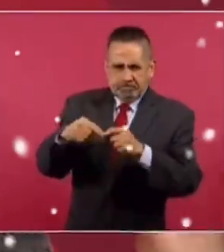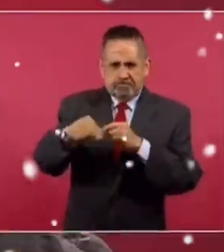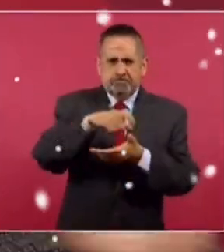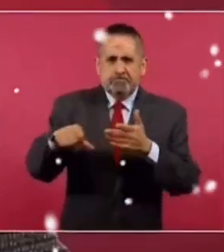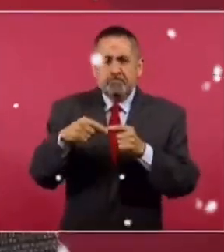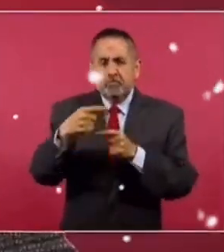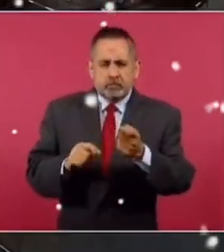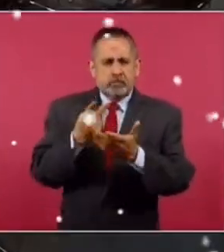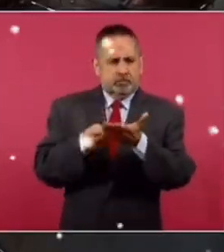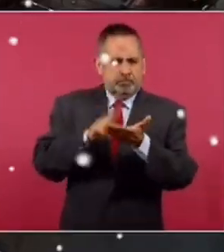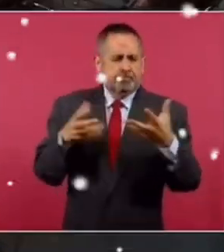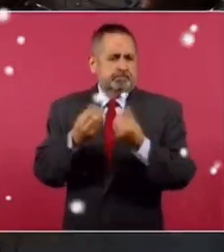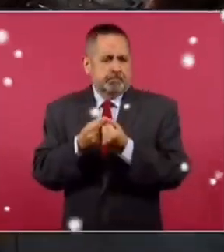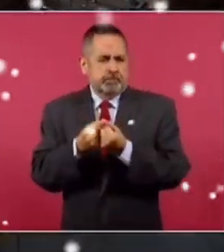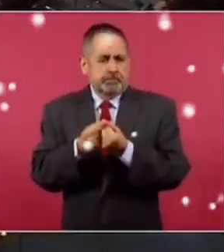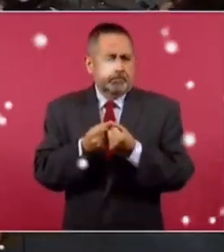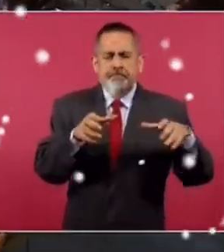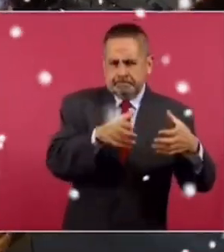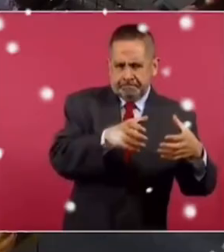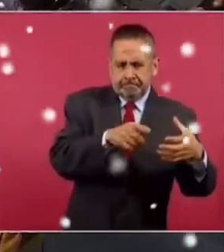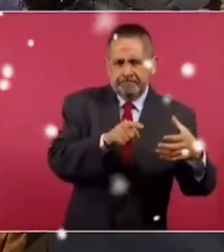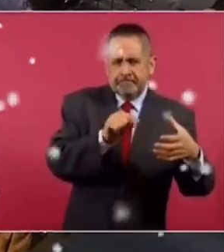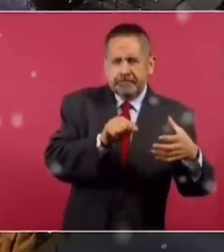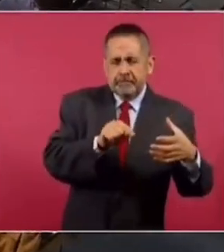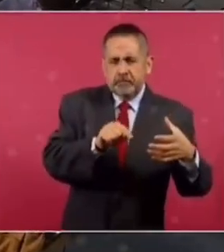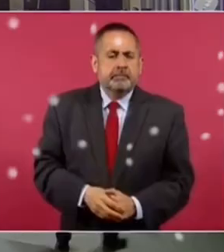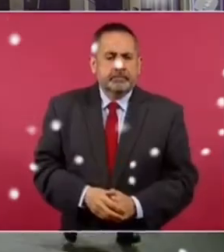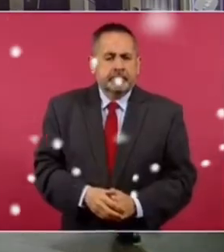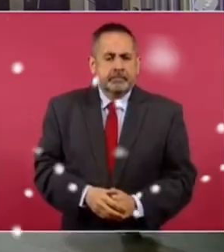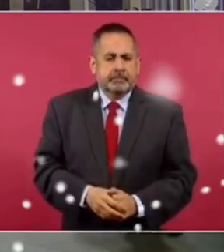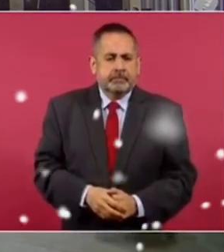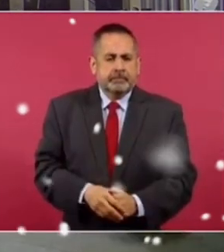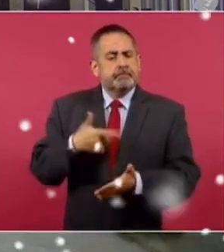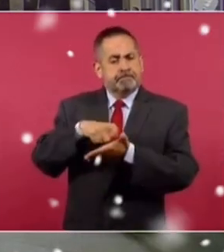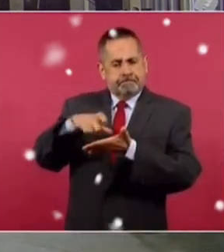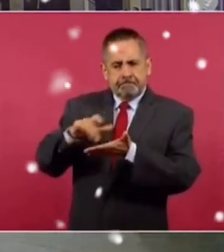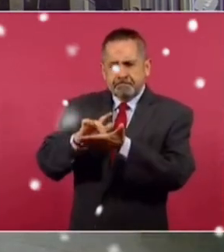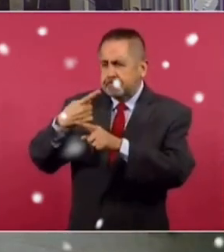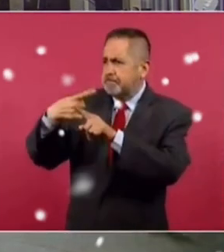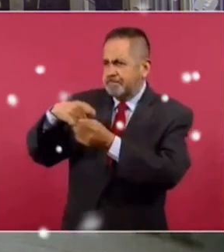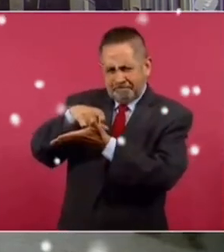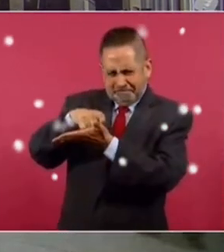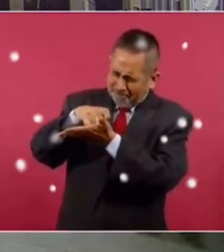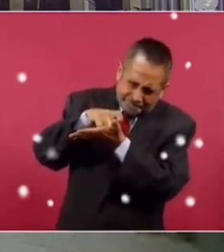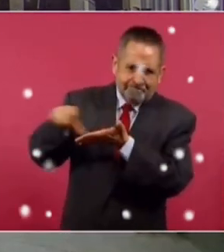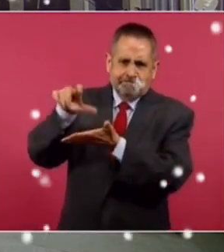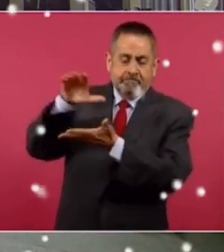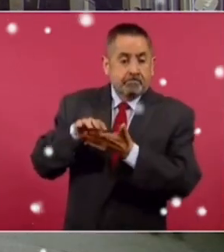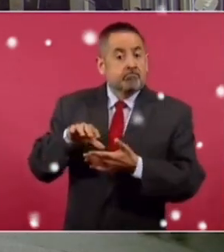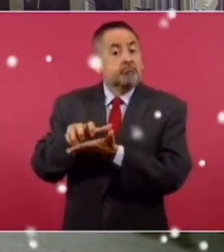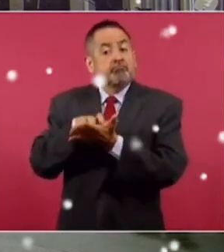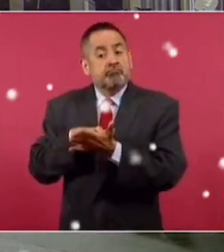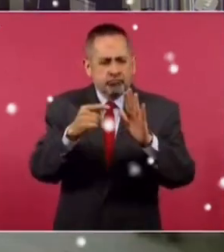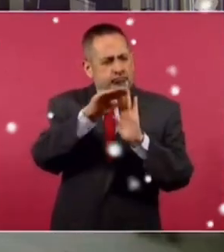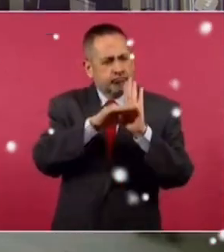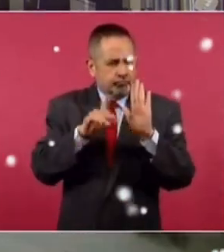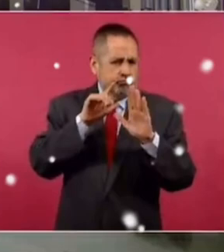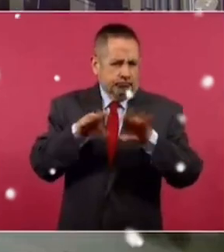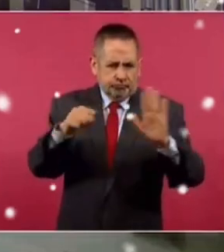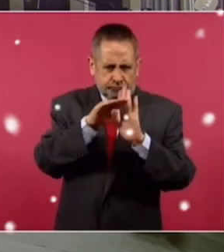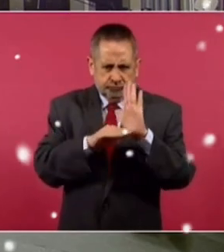hasta finales del gobierno. Una parte un OPS y otra parte un acuerdo. Compramos todos los medicamentos, obtuvimos ahorros importantísimos.